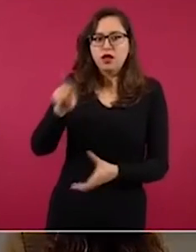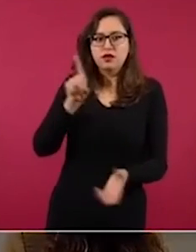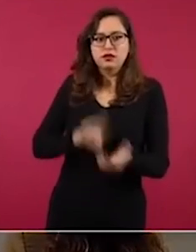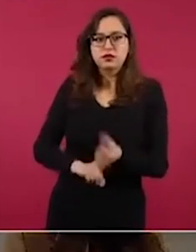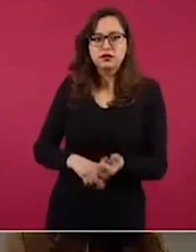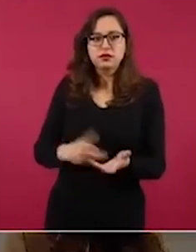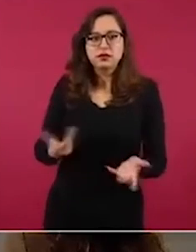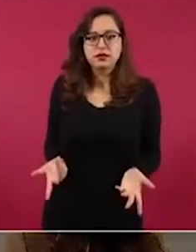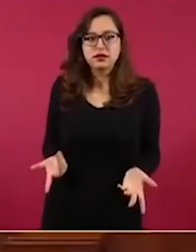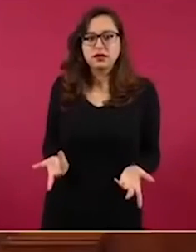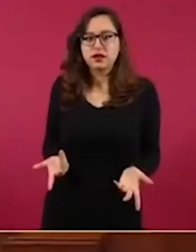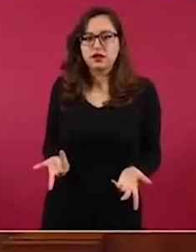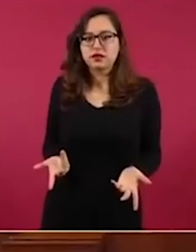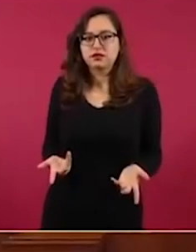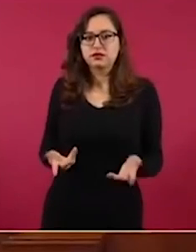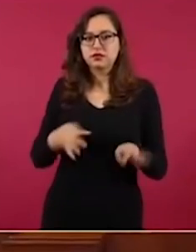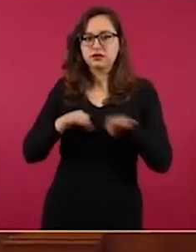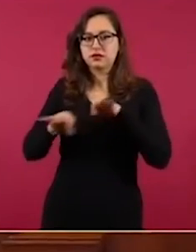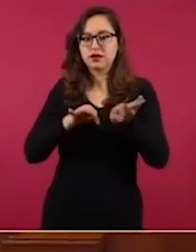¿Eh? No.